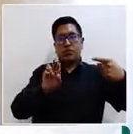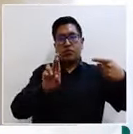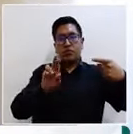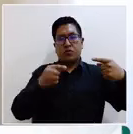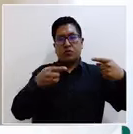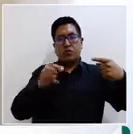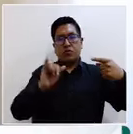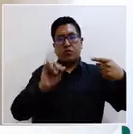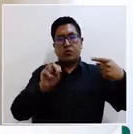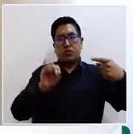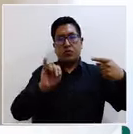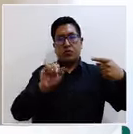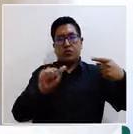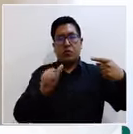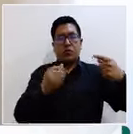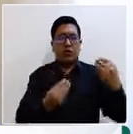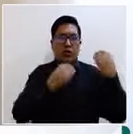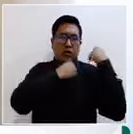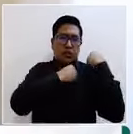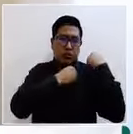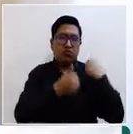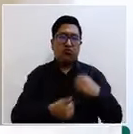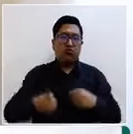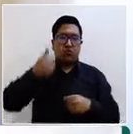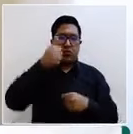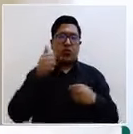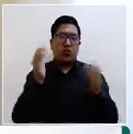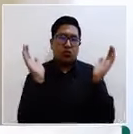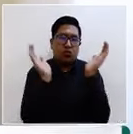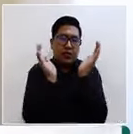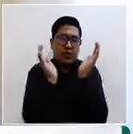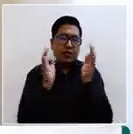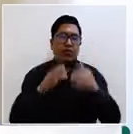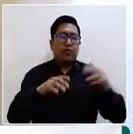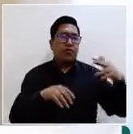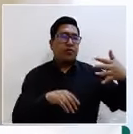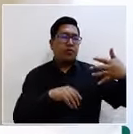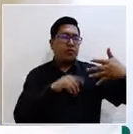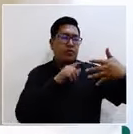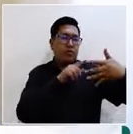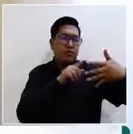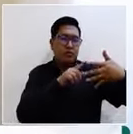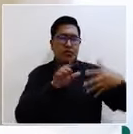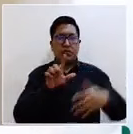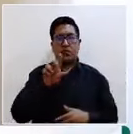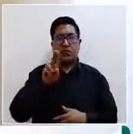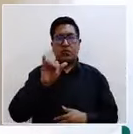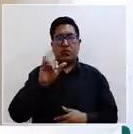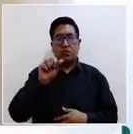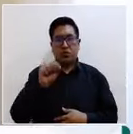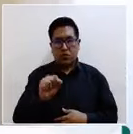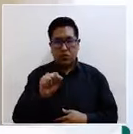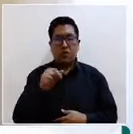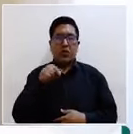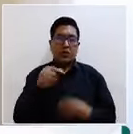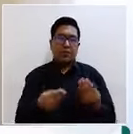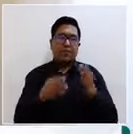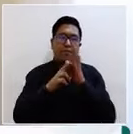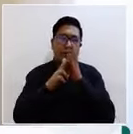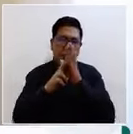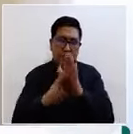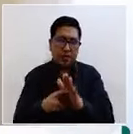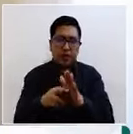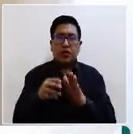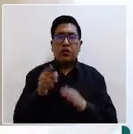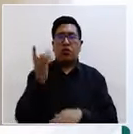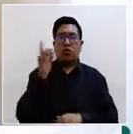...protección de la niñez y adolescencia de UNICEF. Saludamos también a Luis Alberto Mamani Chukimia, representante de Egresados